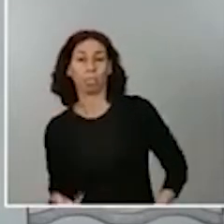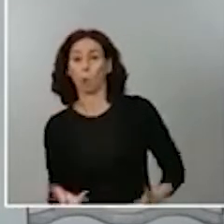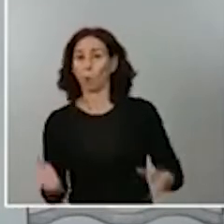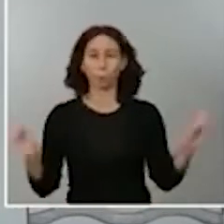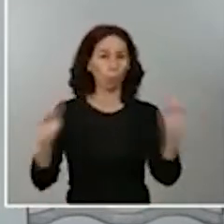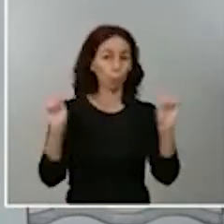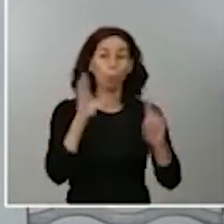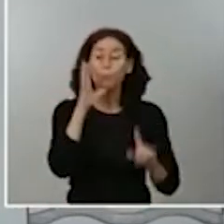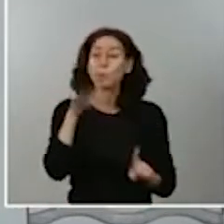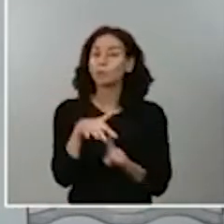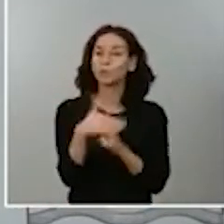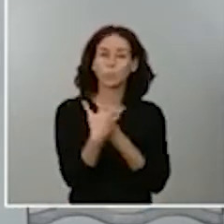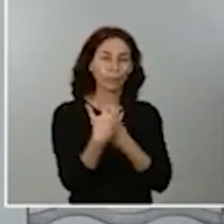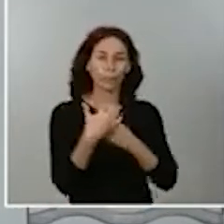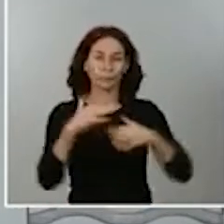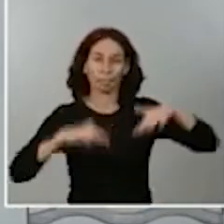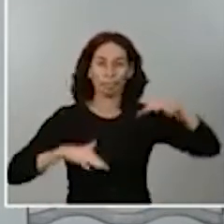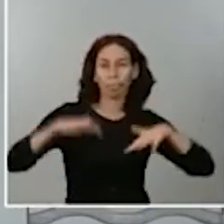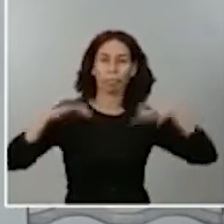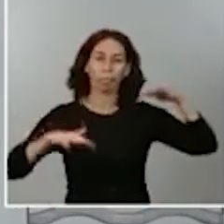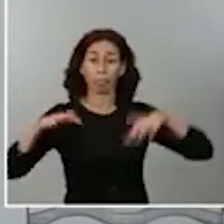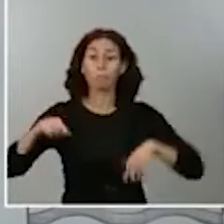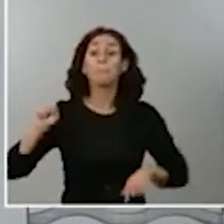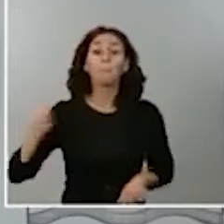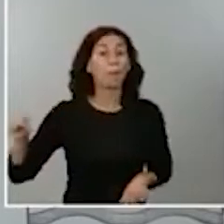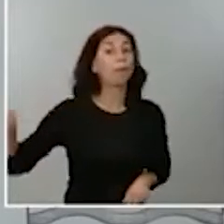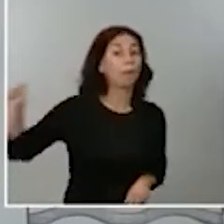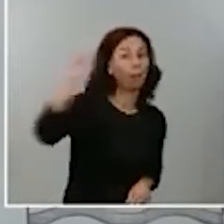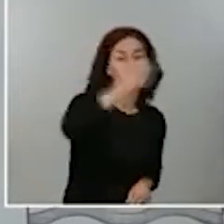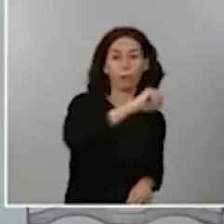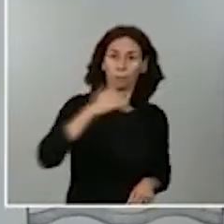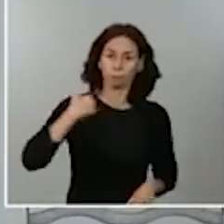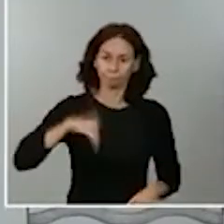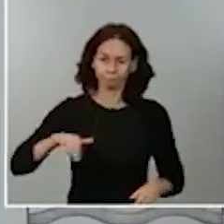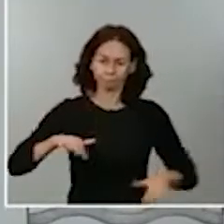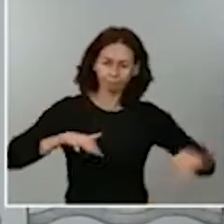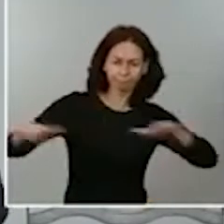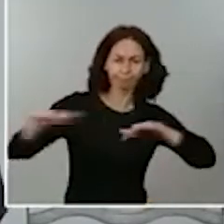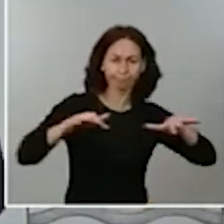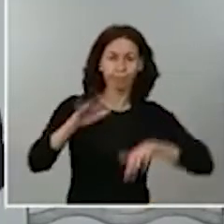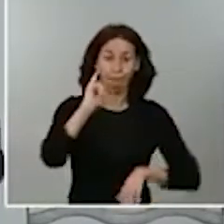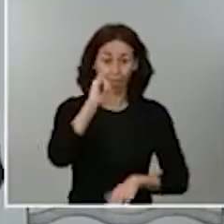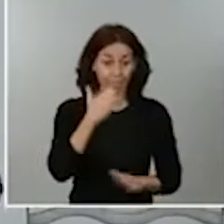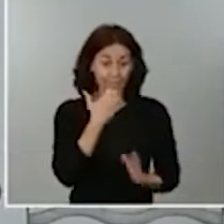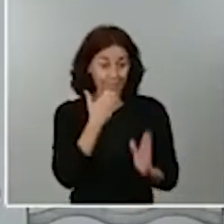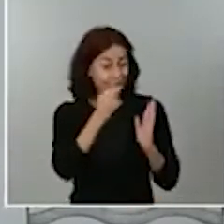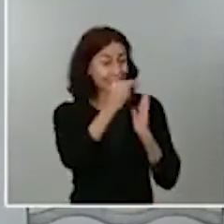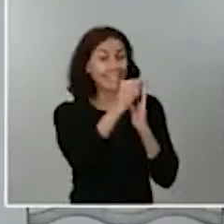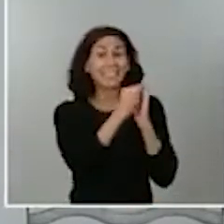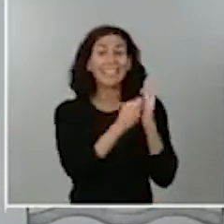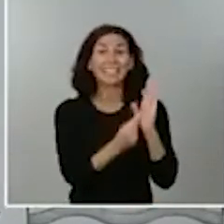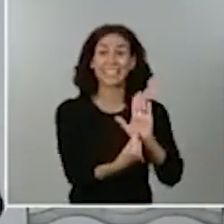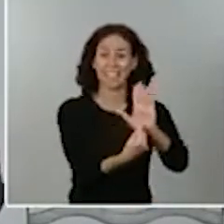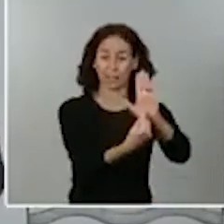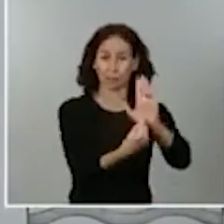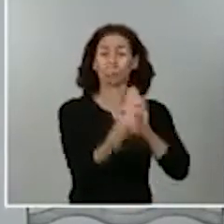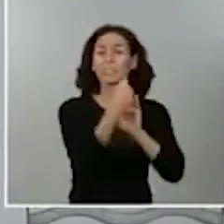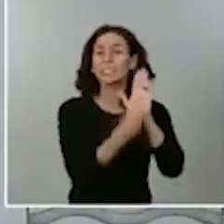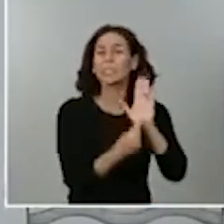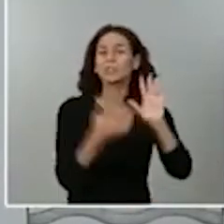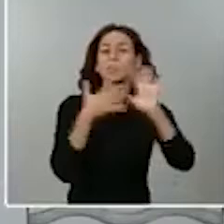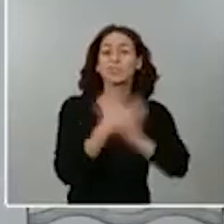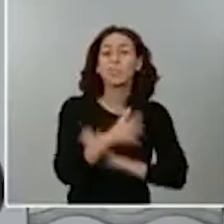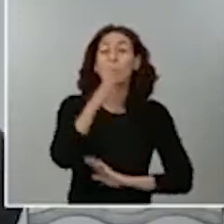pero están actuando. Y si le ganan cumplir los criterios que son de actuación extrema, en un caso de